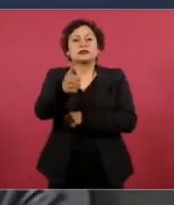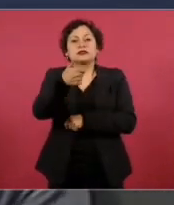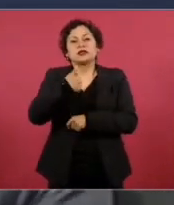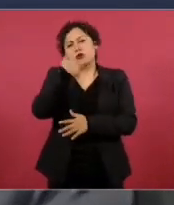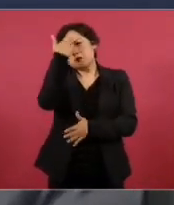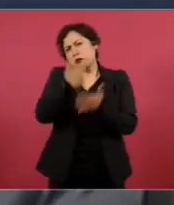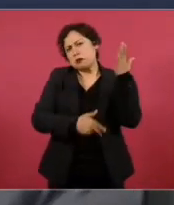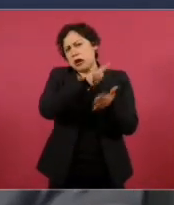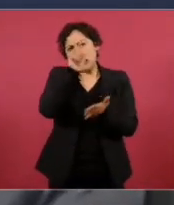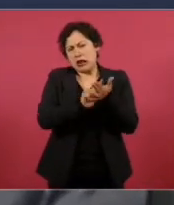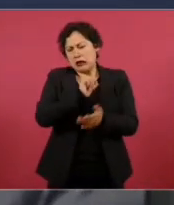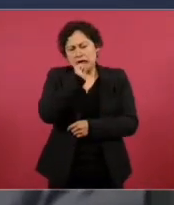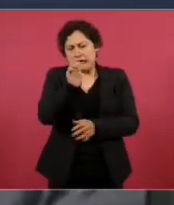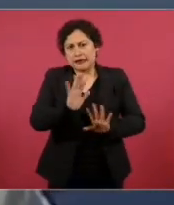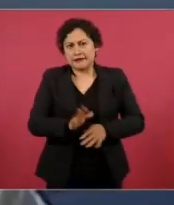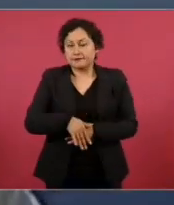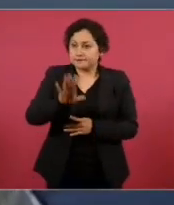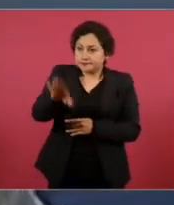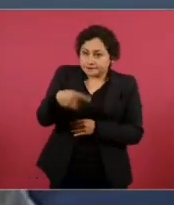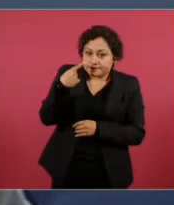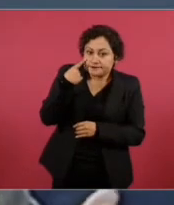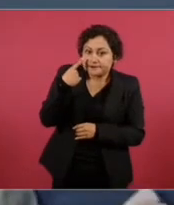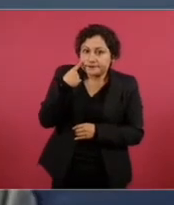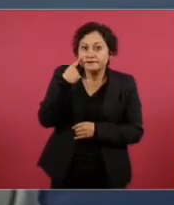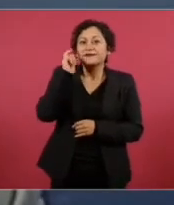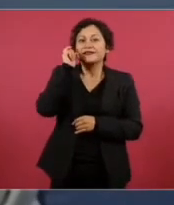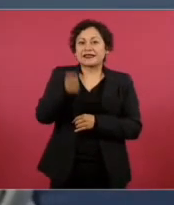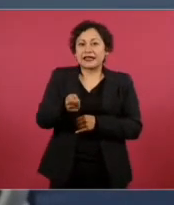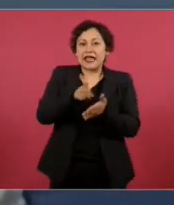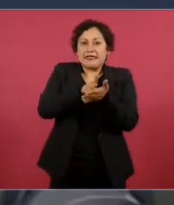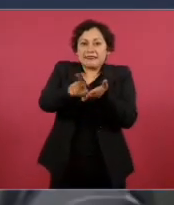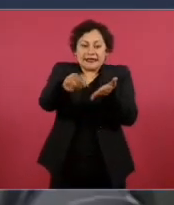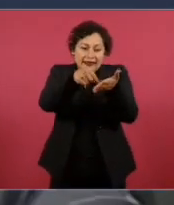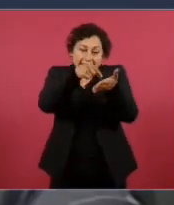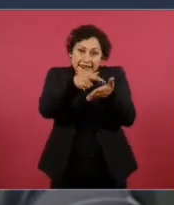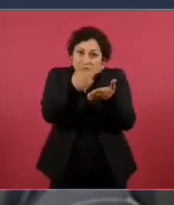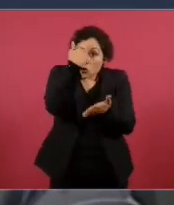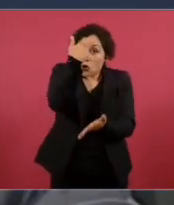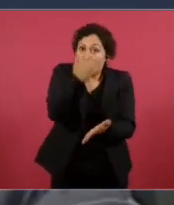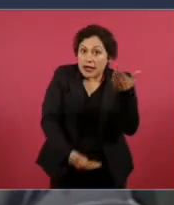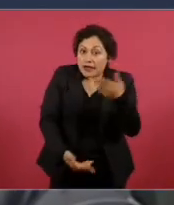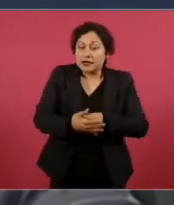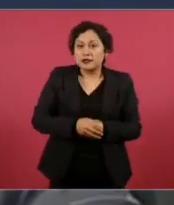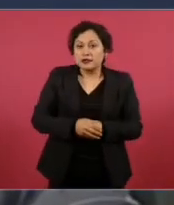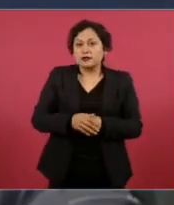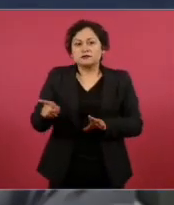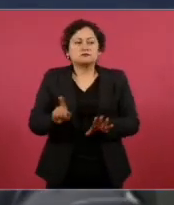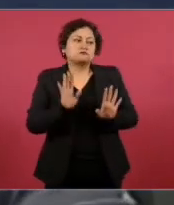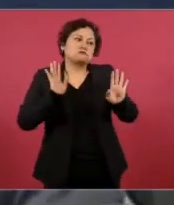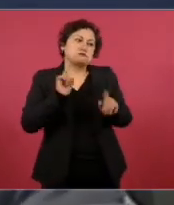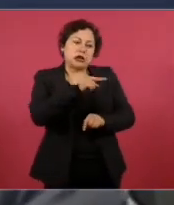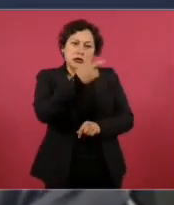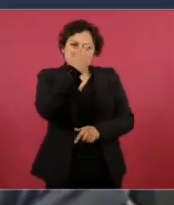quieren... Para ellos sí lo violaste, para el Estado de derecho, sí lo violaste. El Estado de Chueco. El Estado, como lo quieras llamar. Sí,